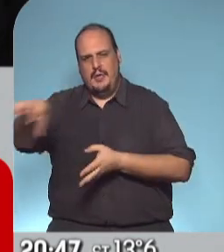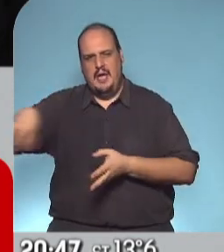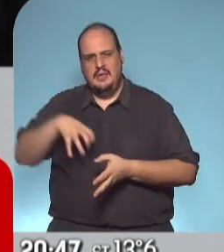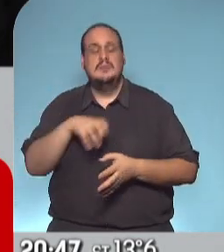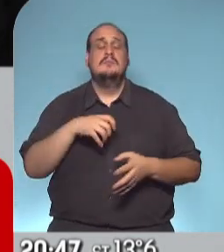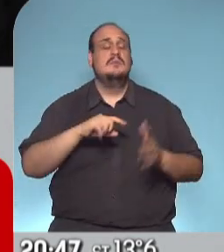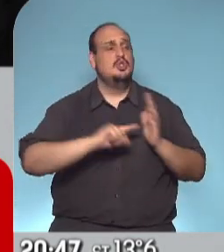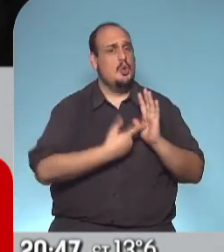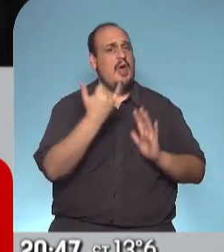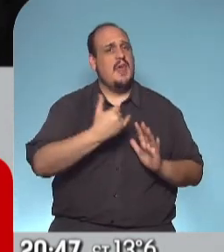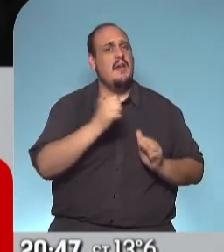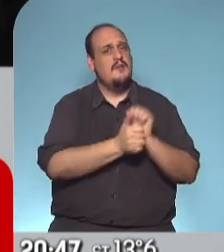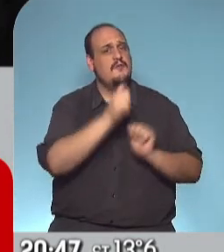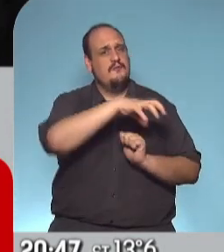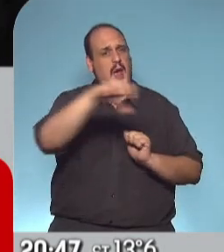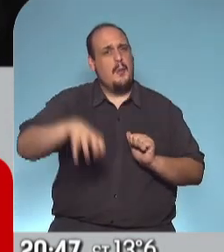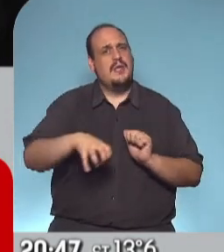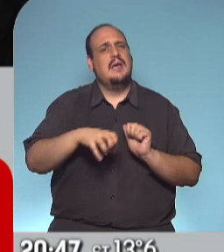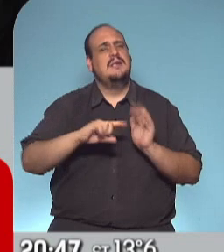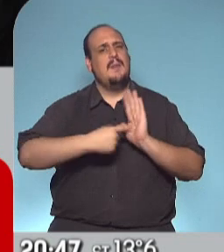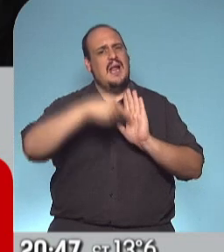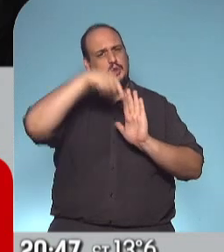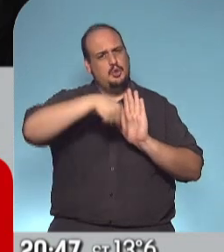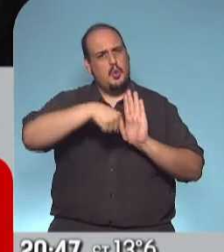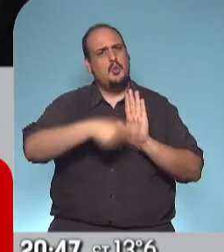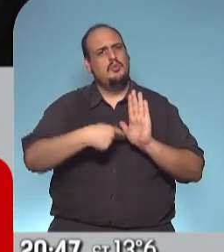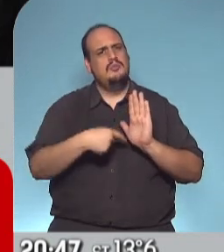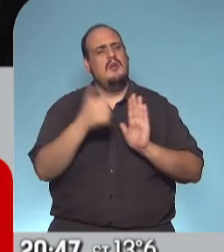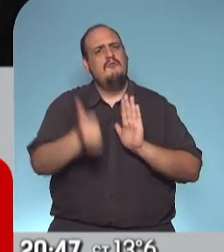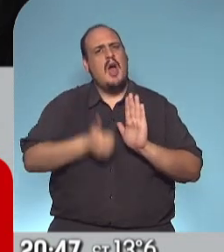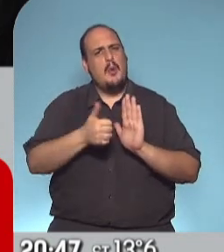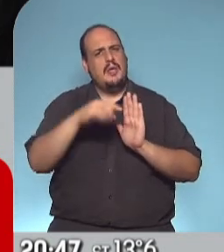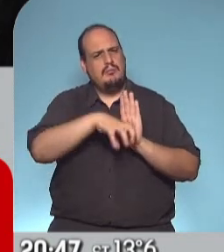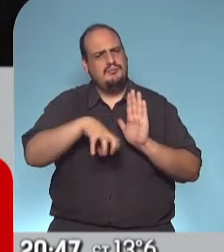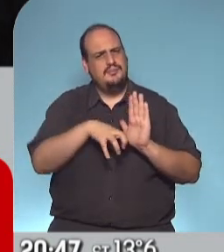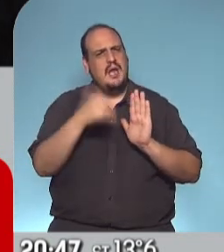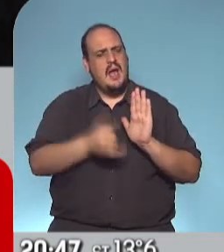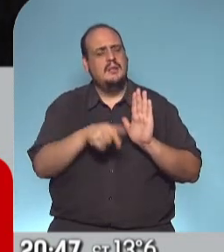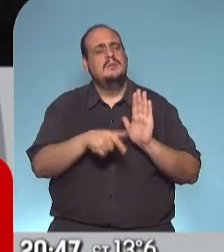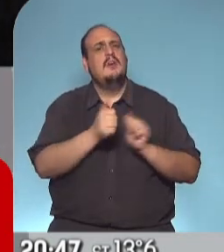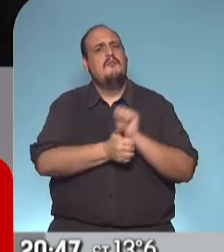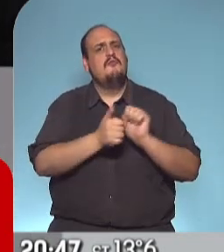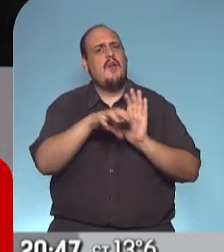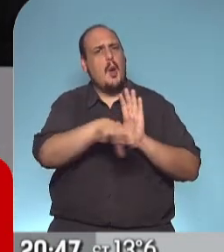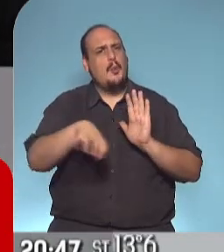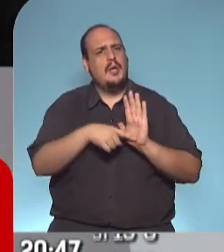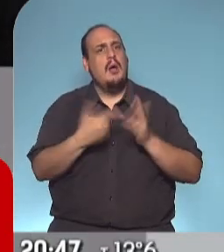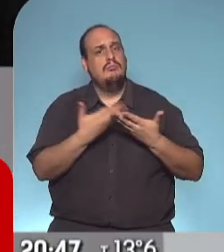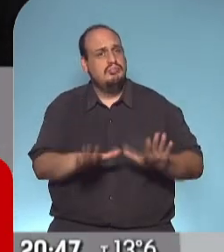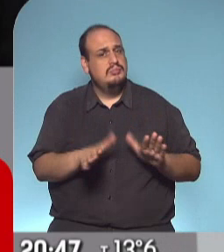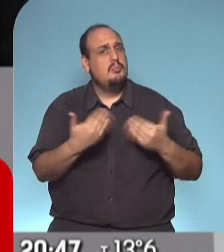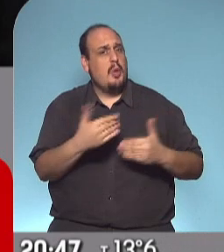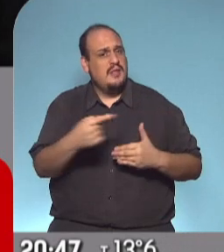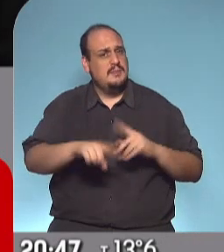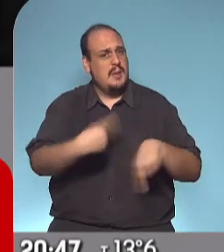fábricas, sobre todo en el sur de la ciudad. Y la pregunta es si esas fábricas pueden abrir la